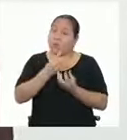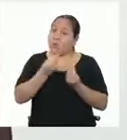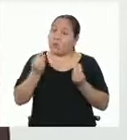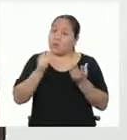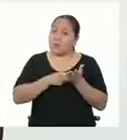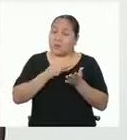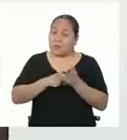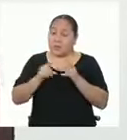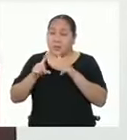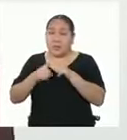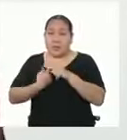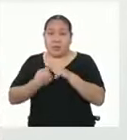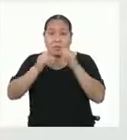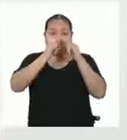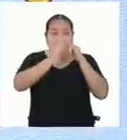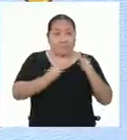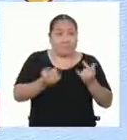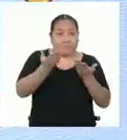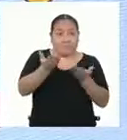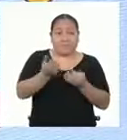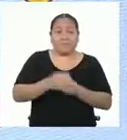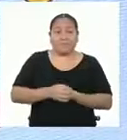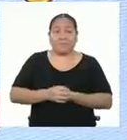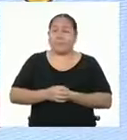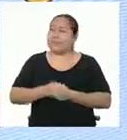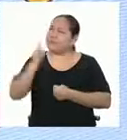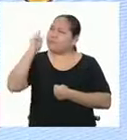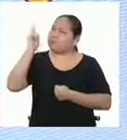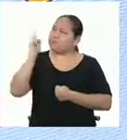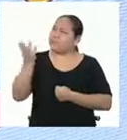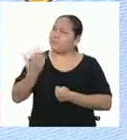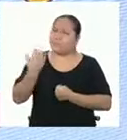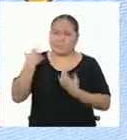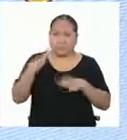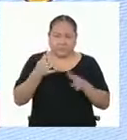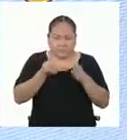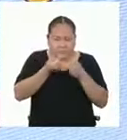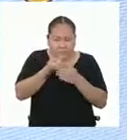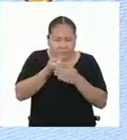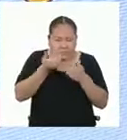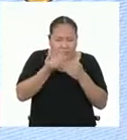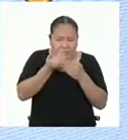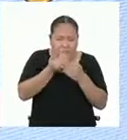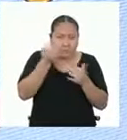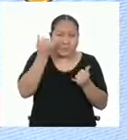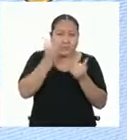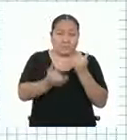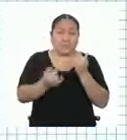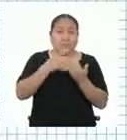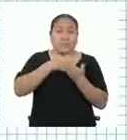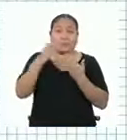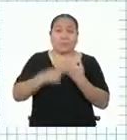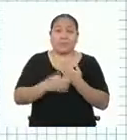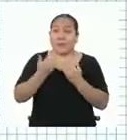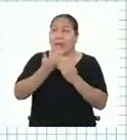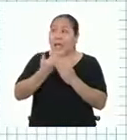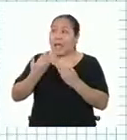usado varias veces al empezar en tu carpa hoy. Profesor, ya estamos casi llegando al final del programa.